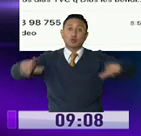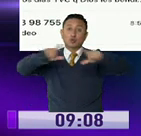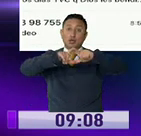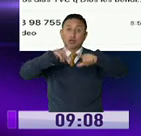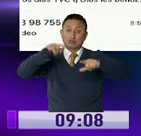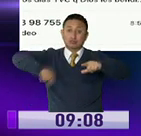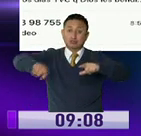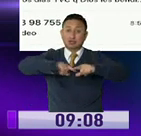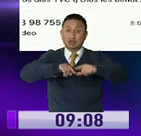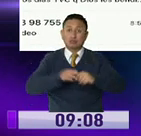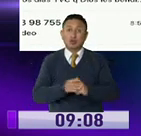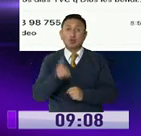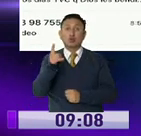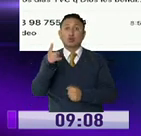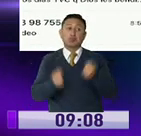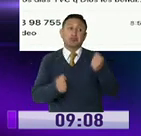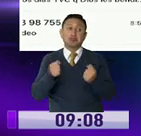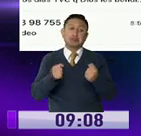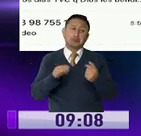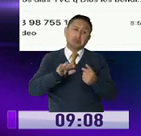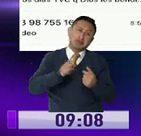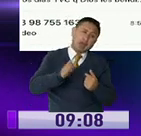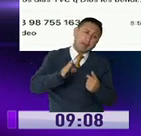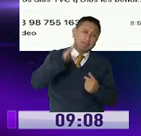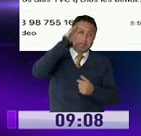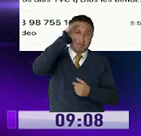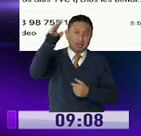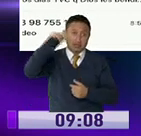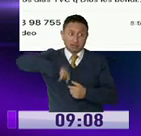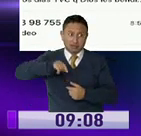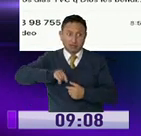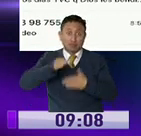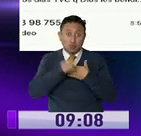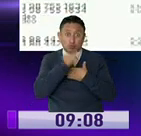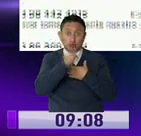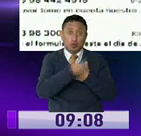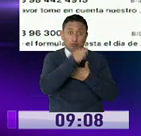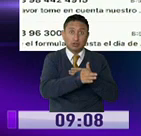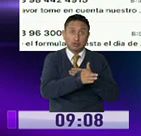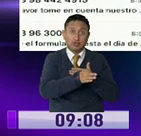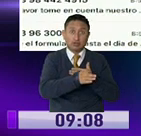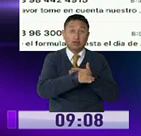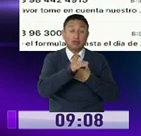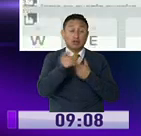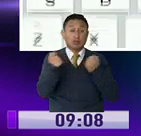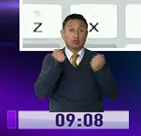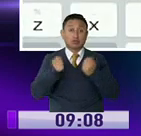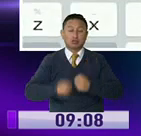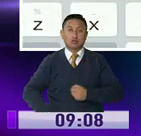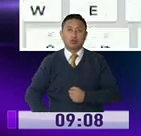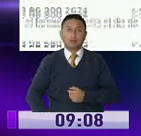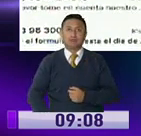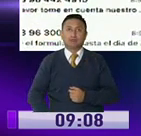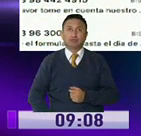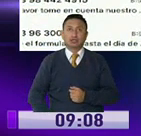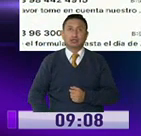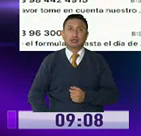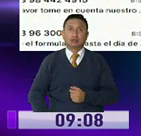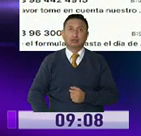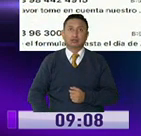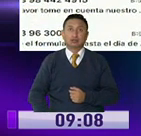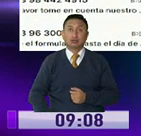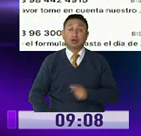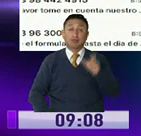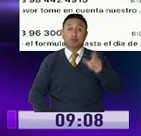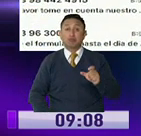a lo mucho pasa un patrullero de vez en cuando y aquí existen contagios. Más control. Más control. Más control. Bueno, la gente lo